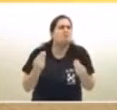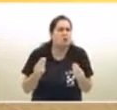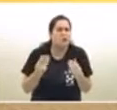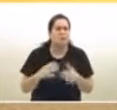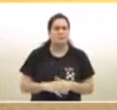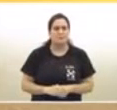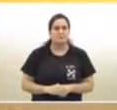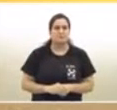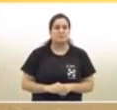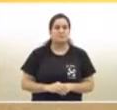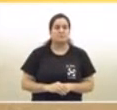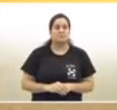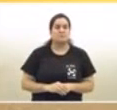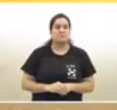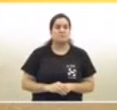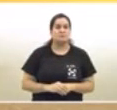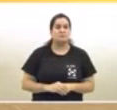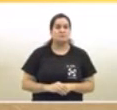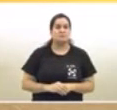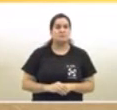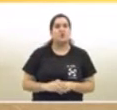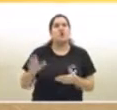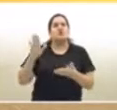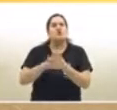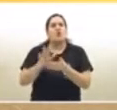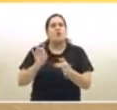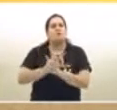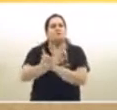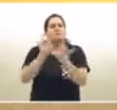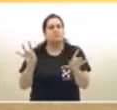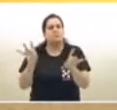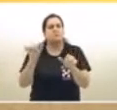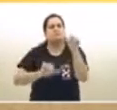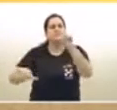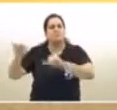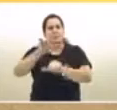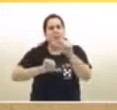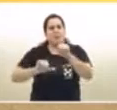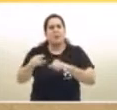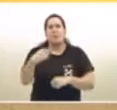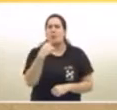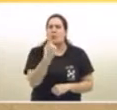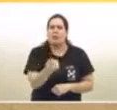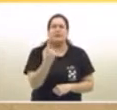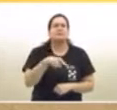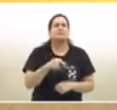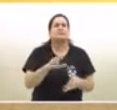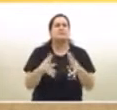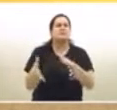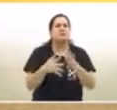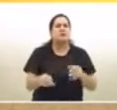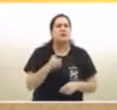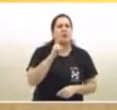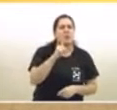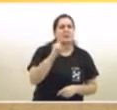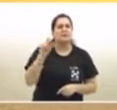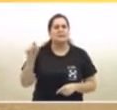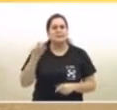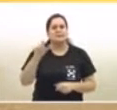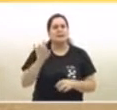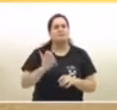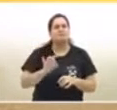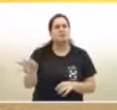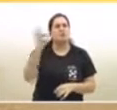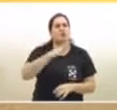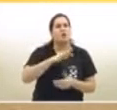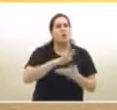el punto de vista de lo epidemiológico. Usted decía, se están manteniendo 1.100 casos aproximadamente en promedio. Si